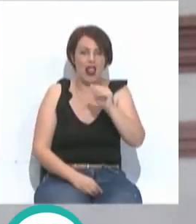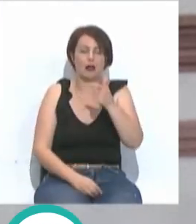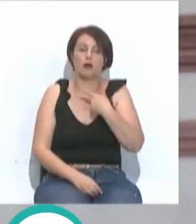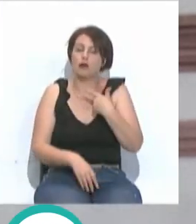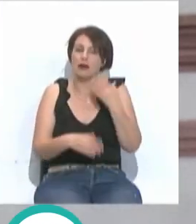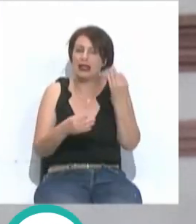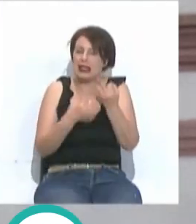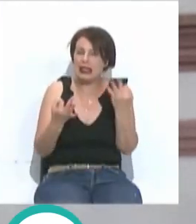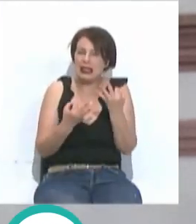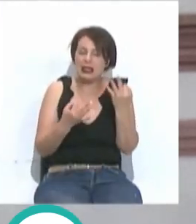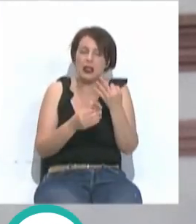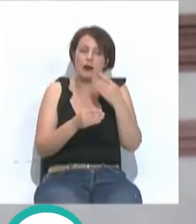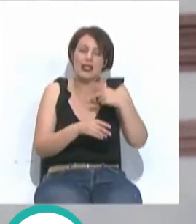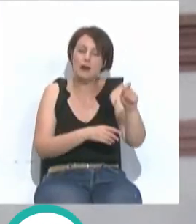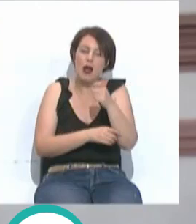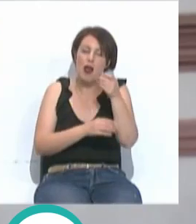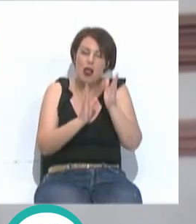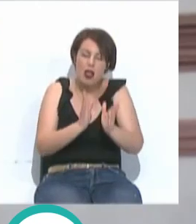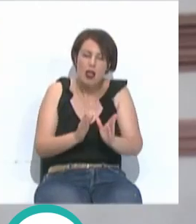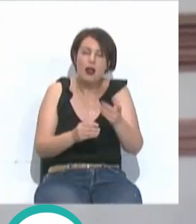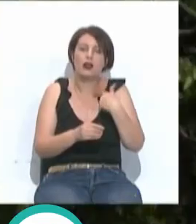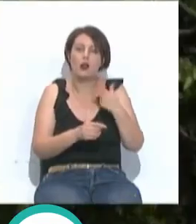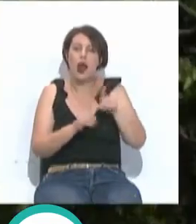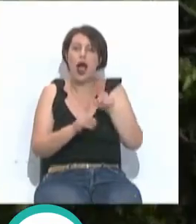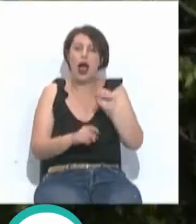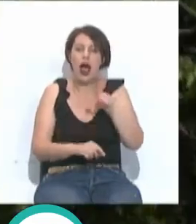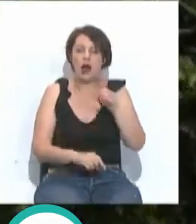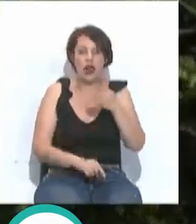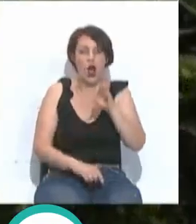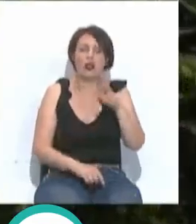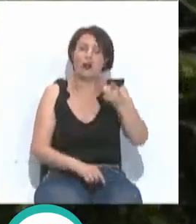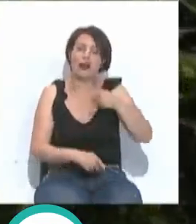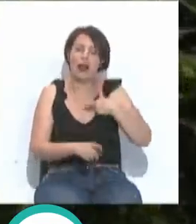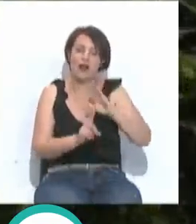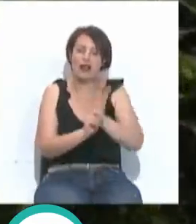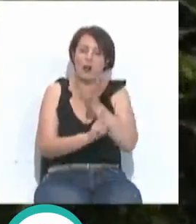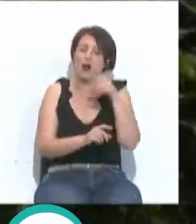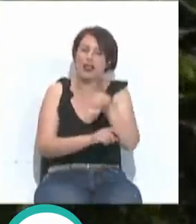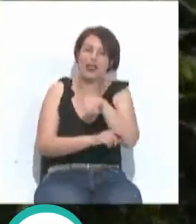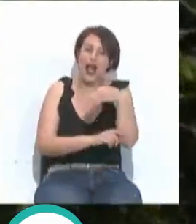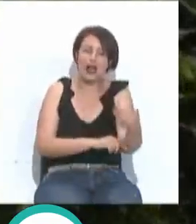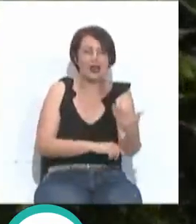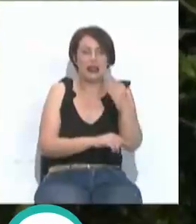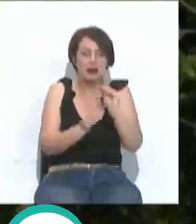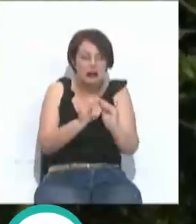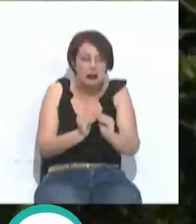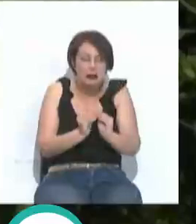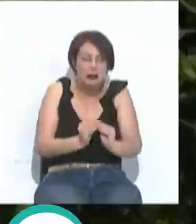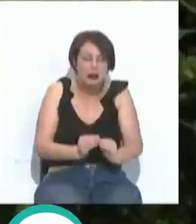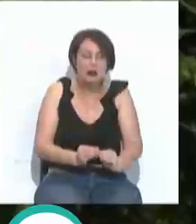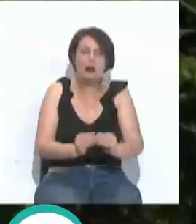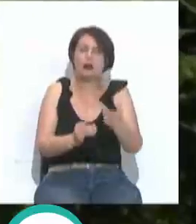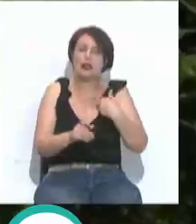por un lado, en el tratamiento de la espada, corrigiendo su alabeo y los daños ocasionados en su caída, la reparación de las piezas